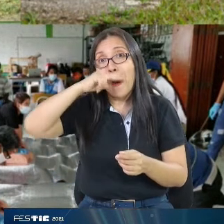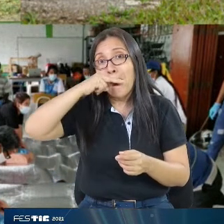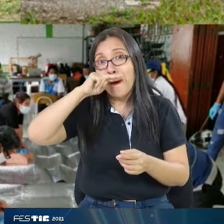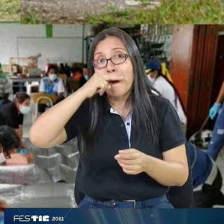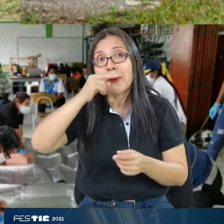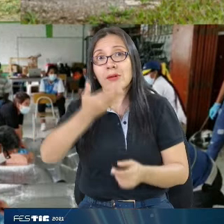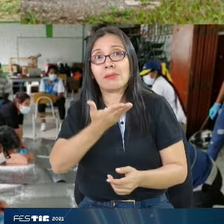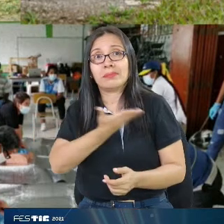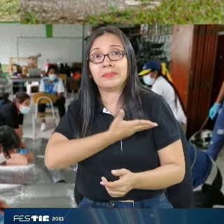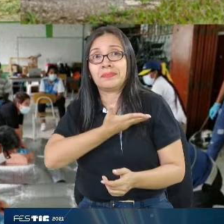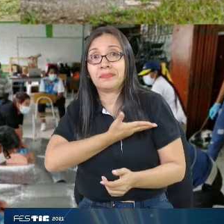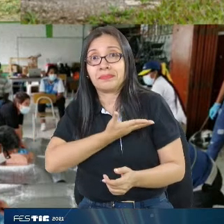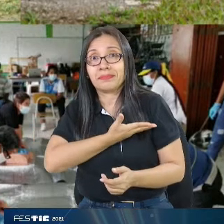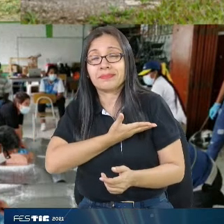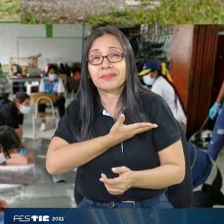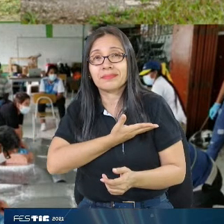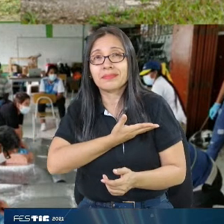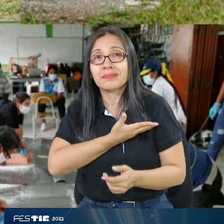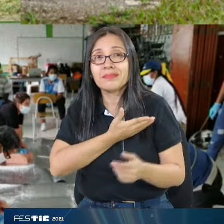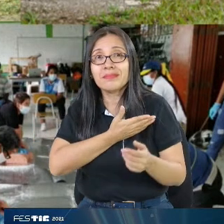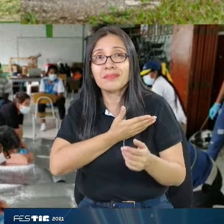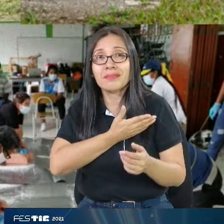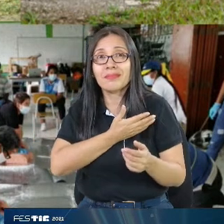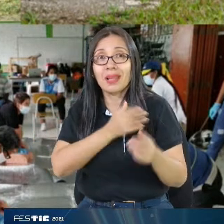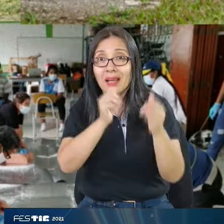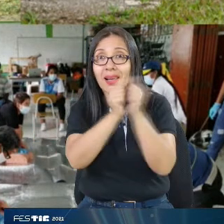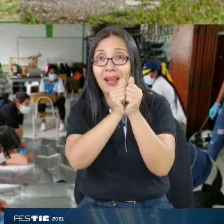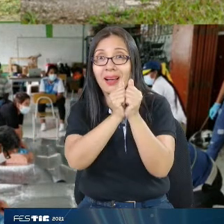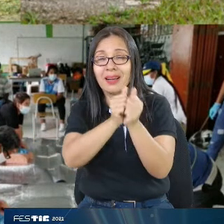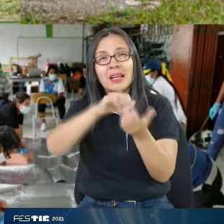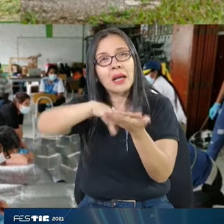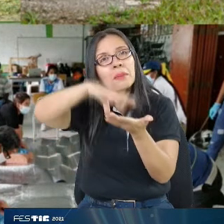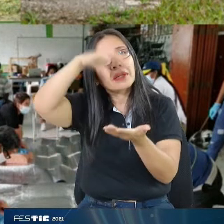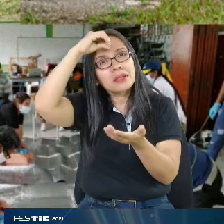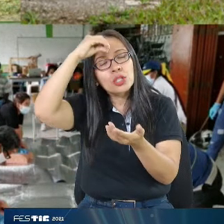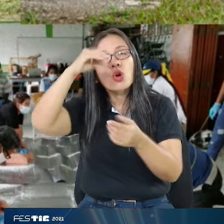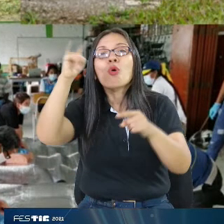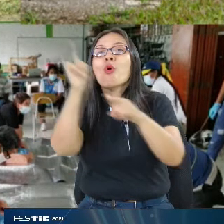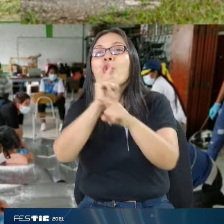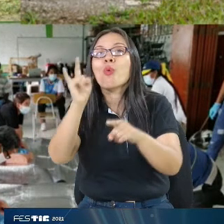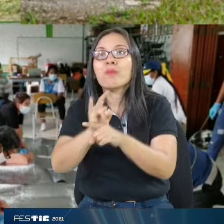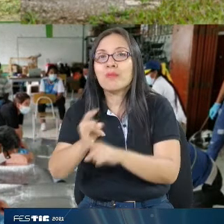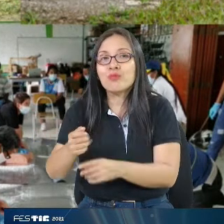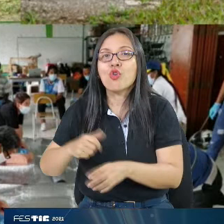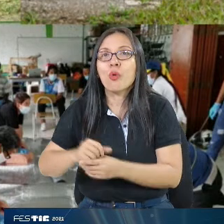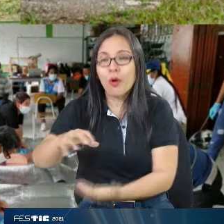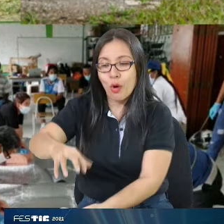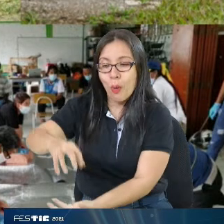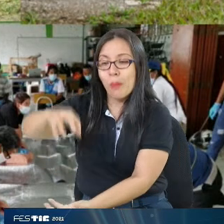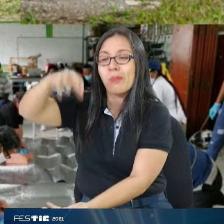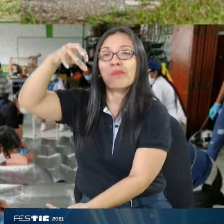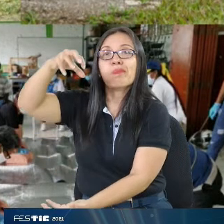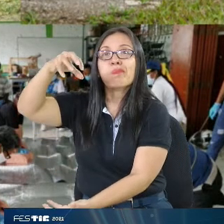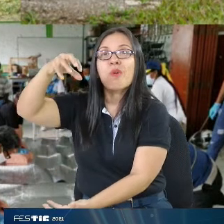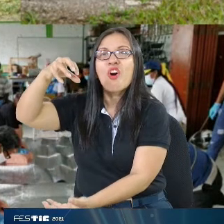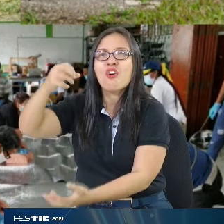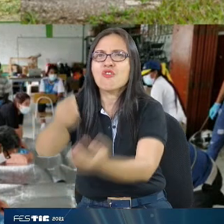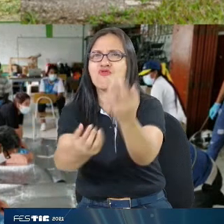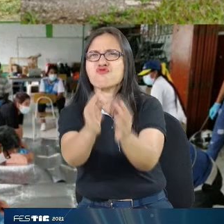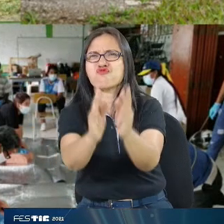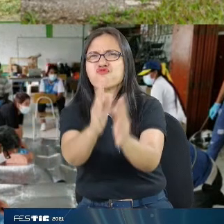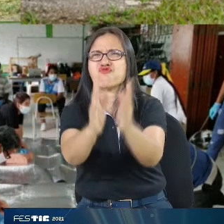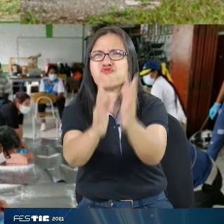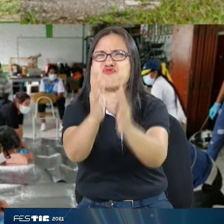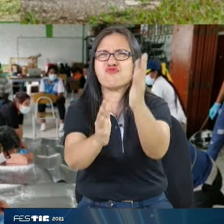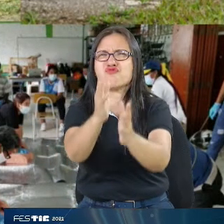mamá aprendiendo cómo usar un extintor. En caso de que se presente un incendio